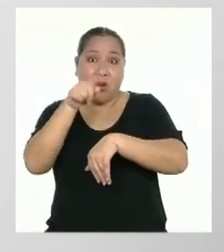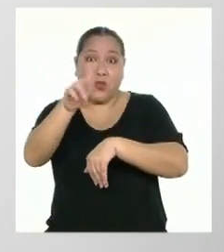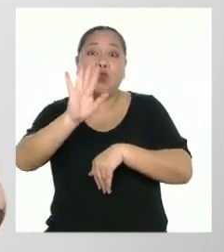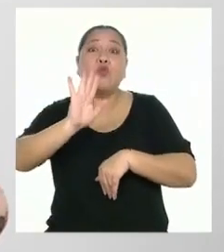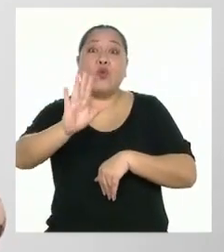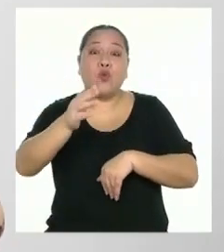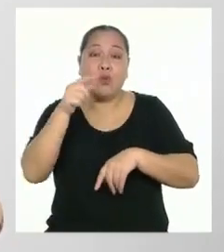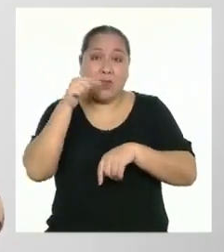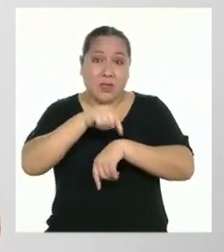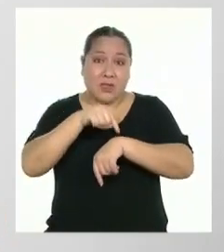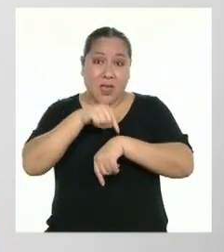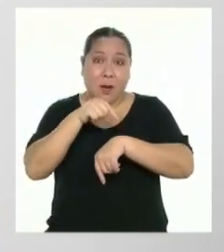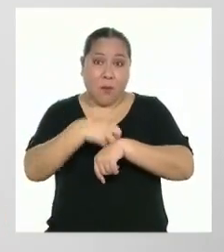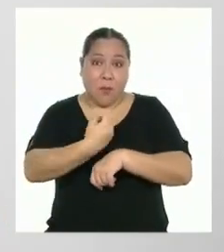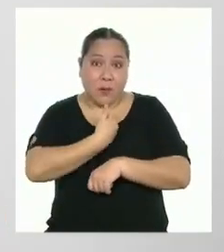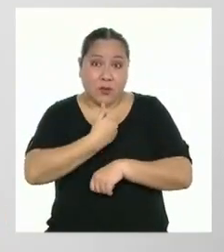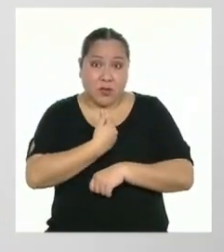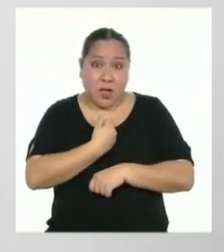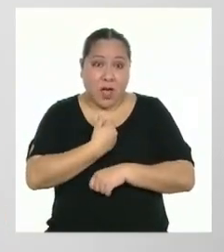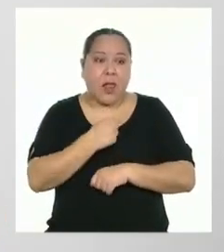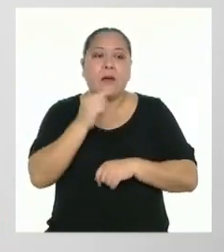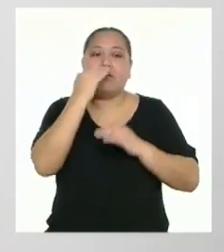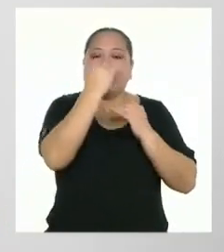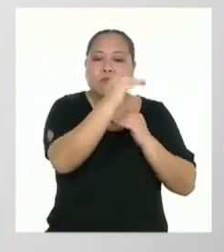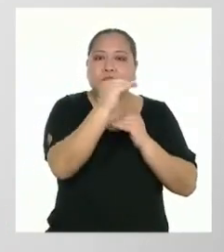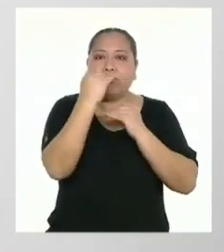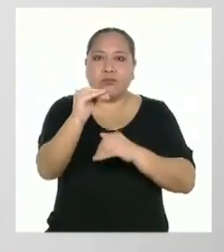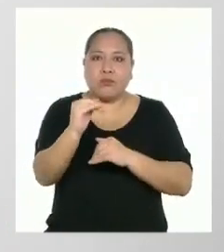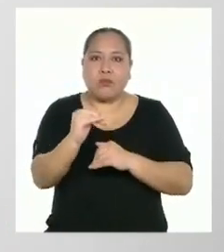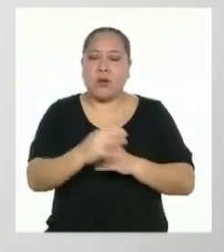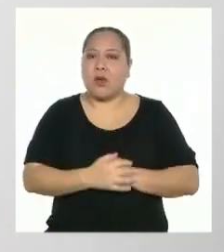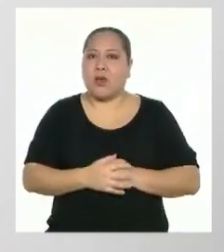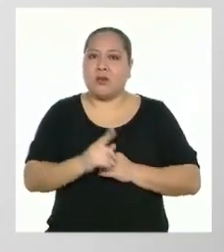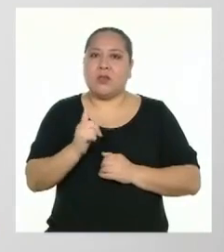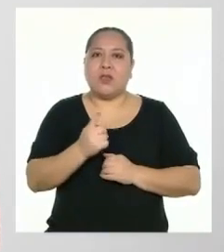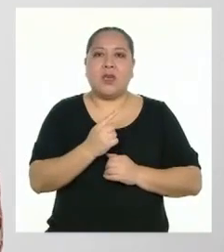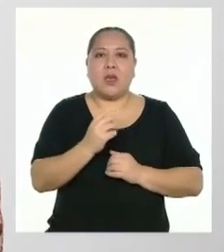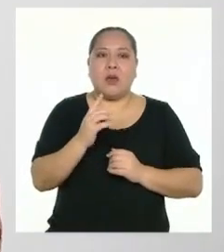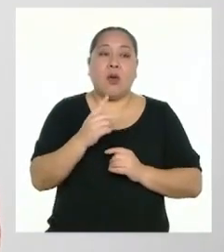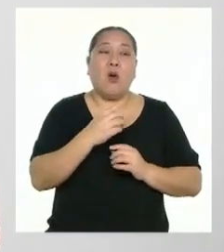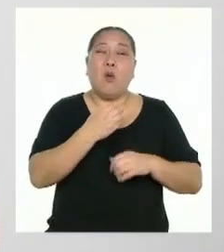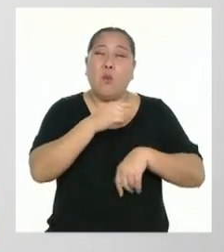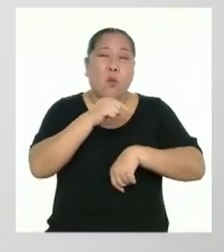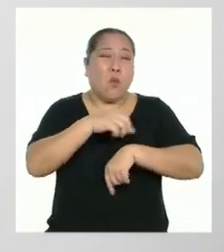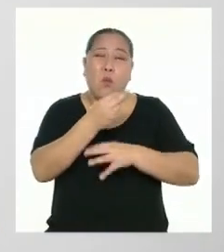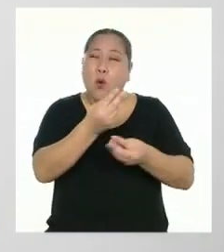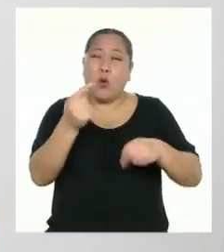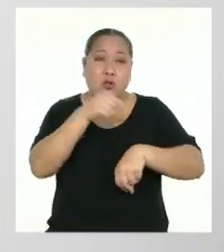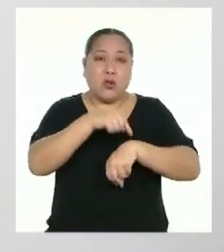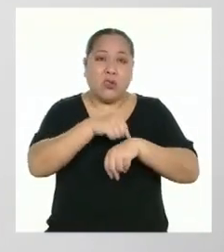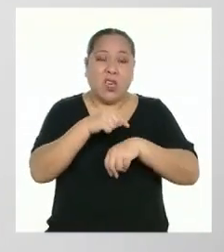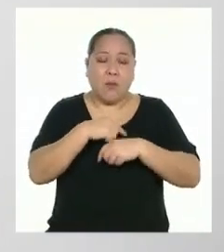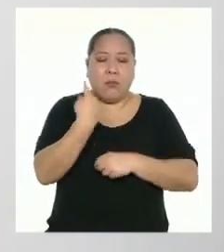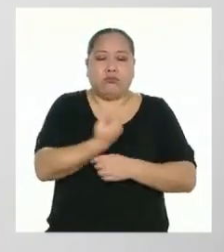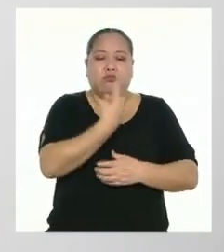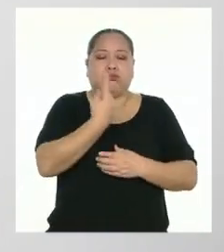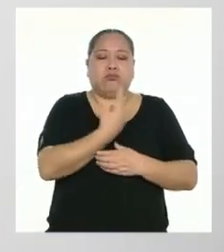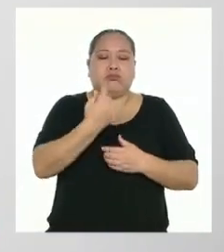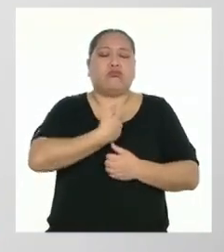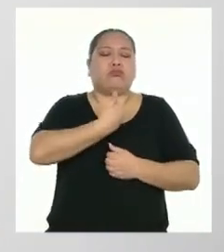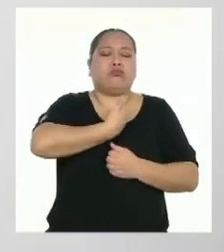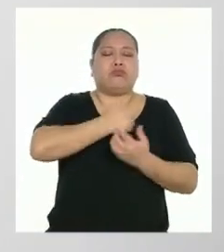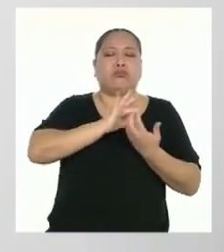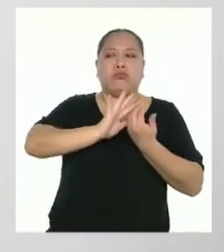pues todo extremo es malo. Si nos retraemos mucho, vamos a alejarnos de nuestra familia y queremos